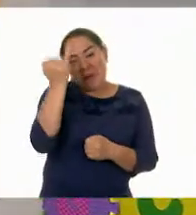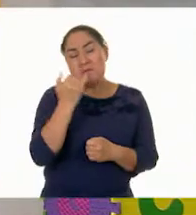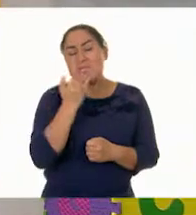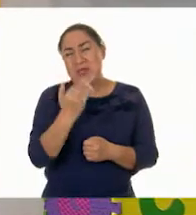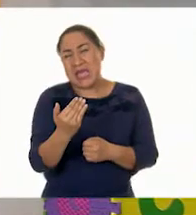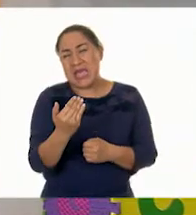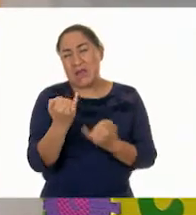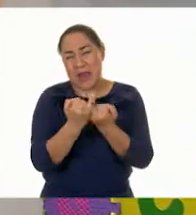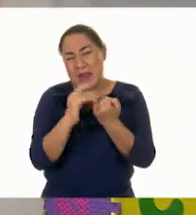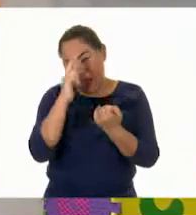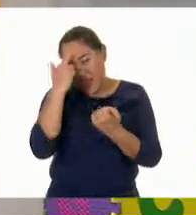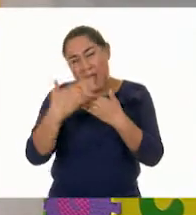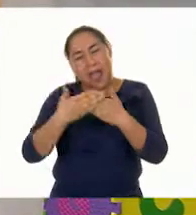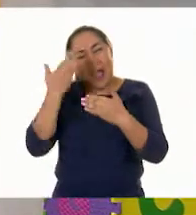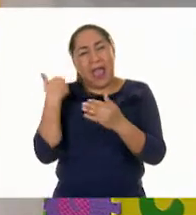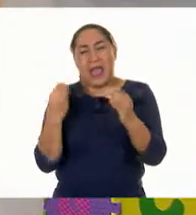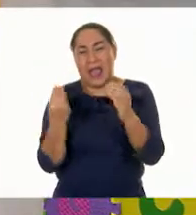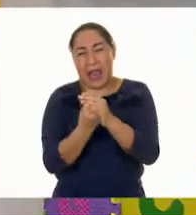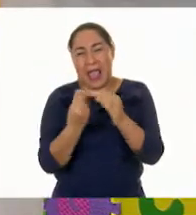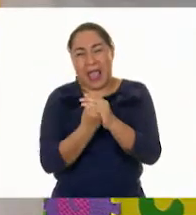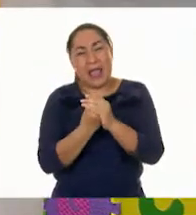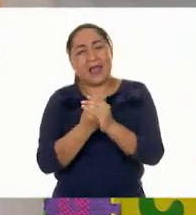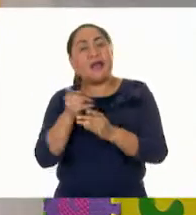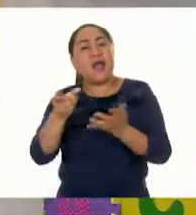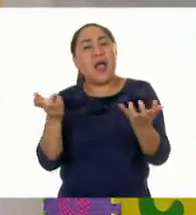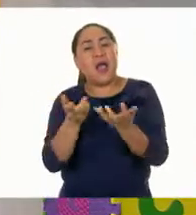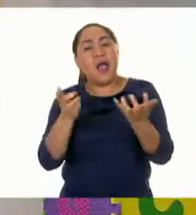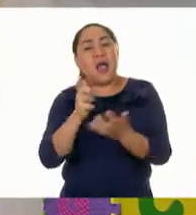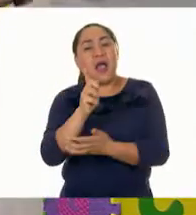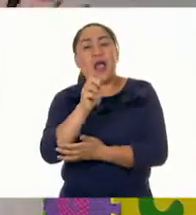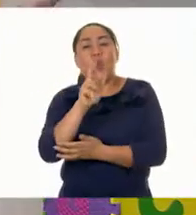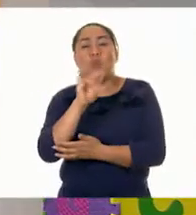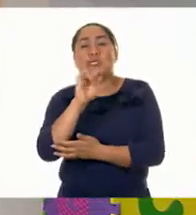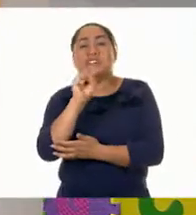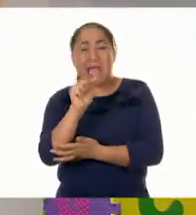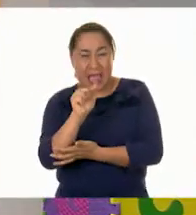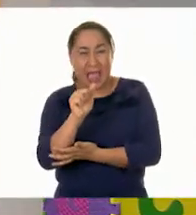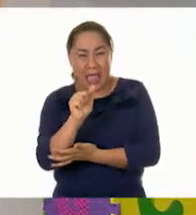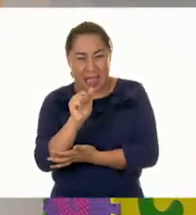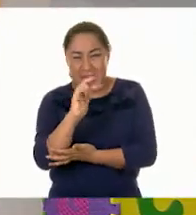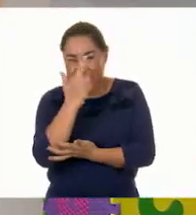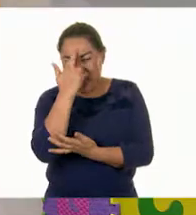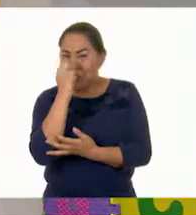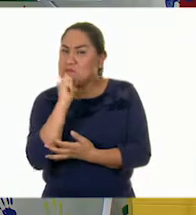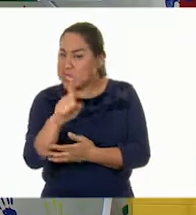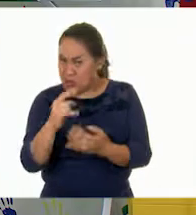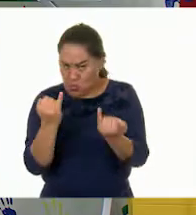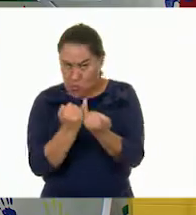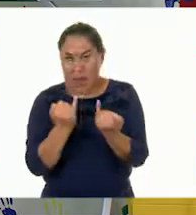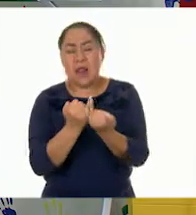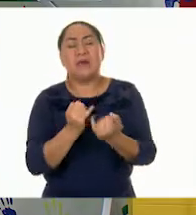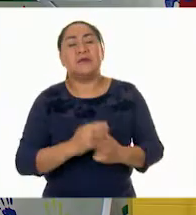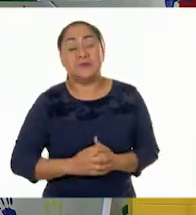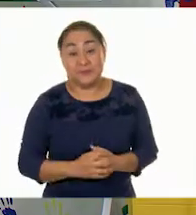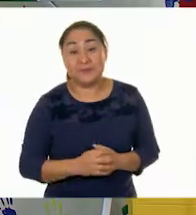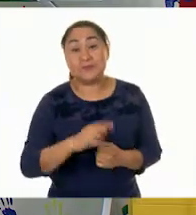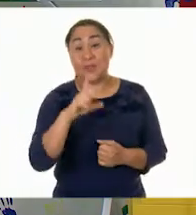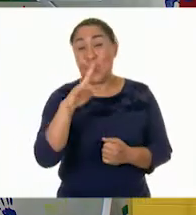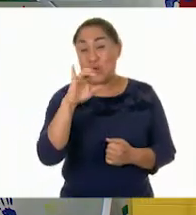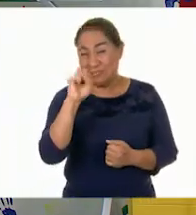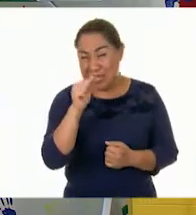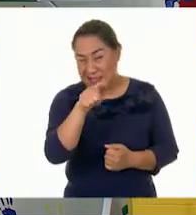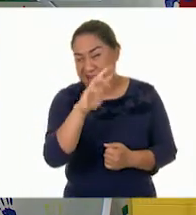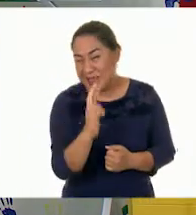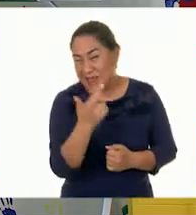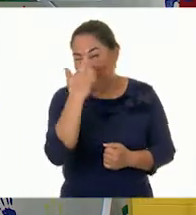Utilizar como en la clase pasada lo que hizo Lucía. Digo, perdón, Luisa. Luisa. Que en este caso, Luisa, si nosotros